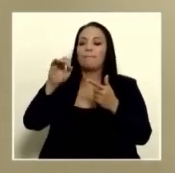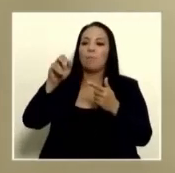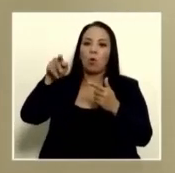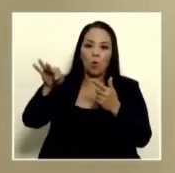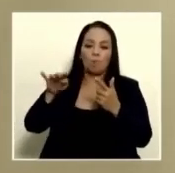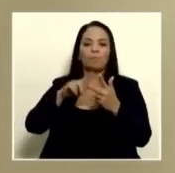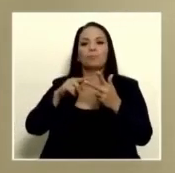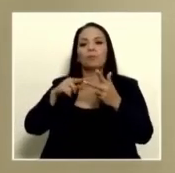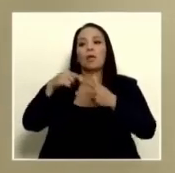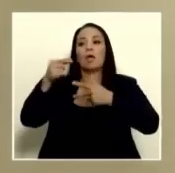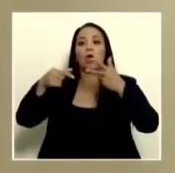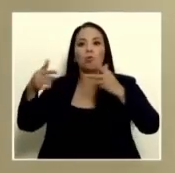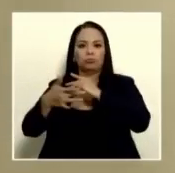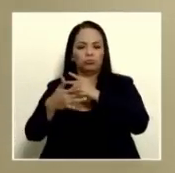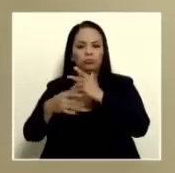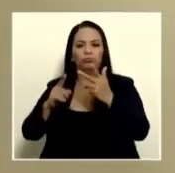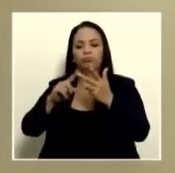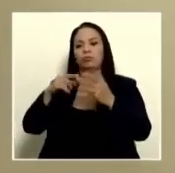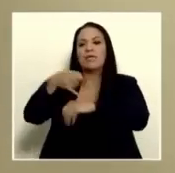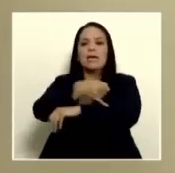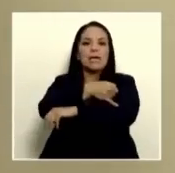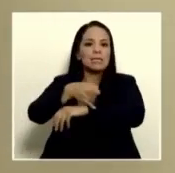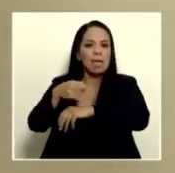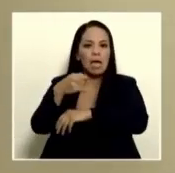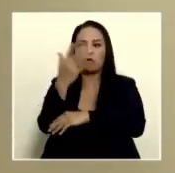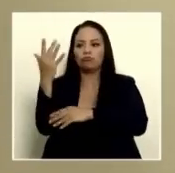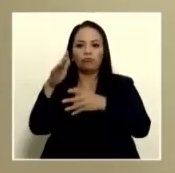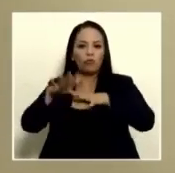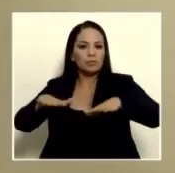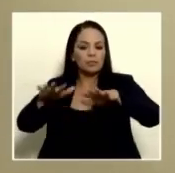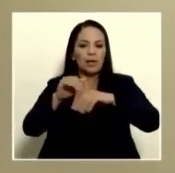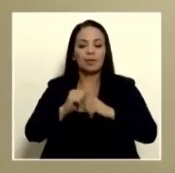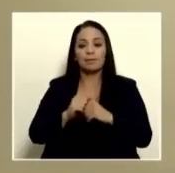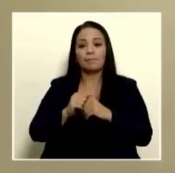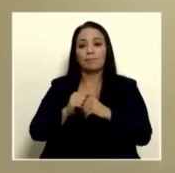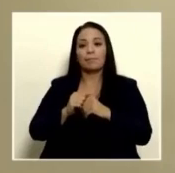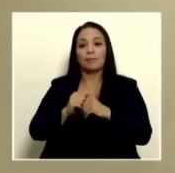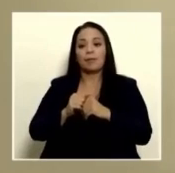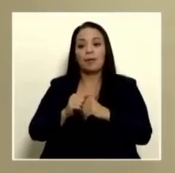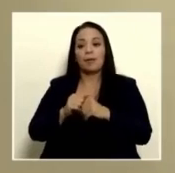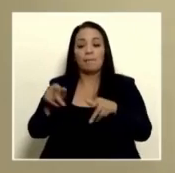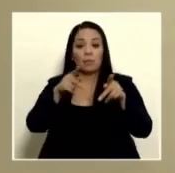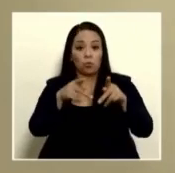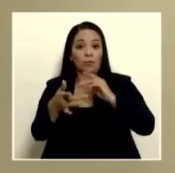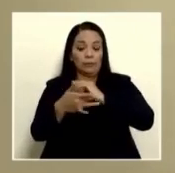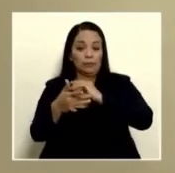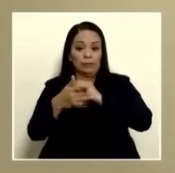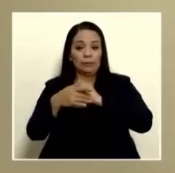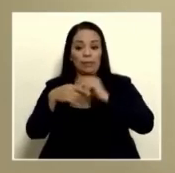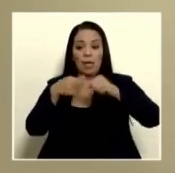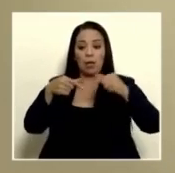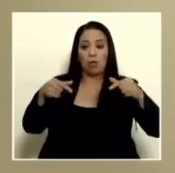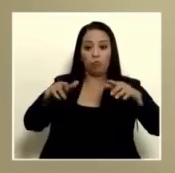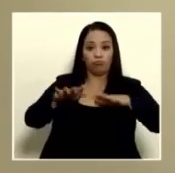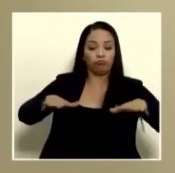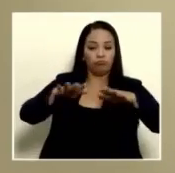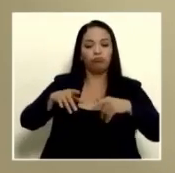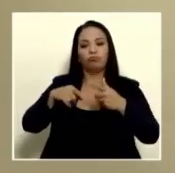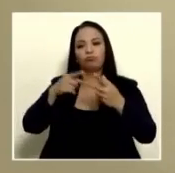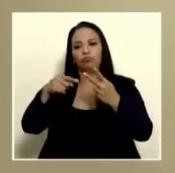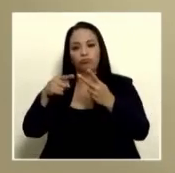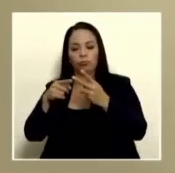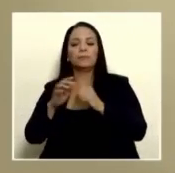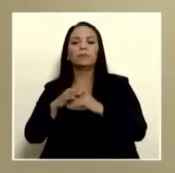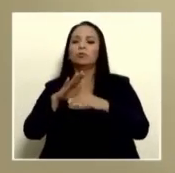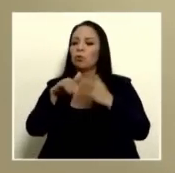ingenieros forestales etcétera y los geotecnistas y los forestales y los de la parte legal se pusieron de acuerdo que